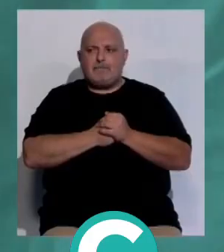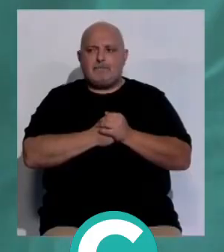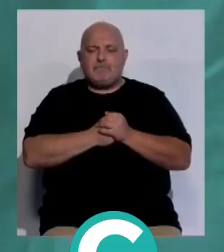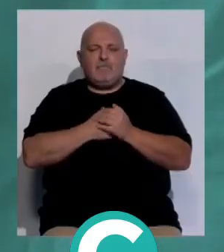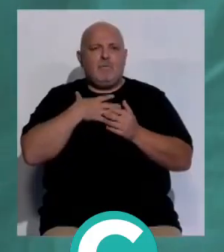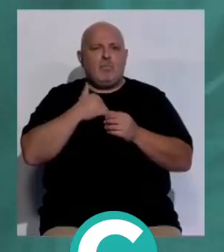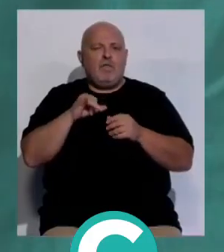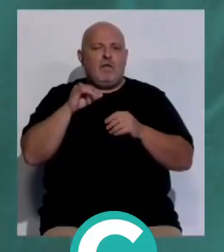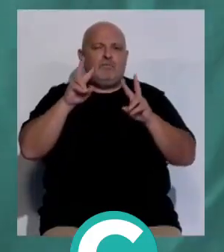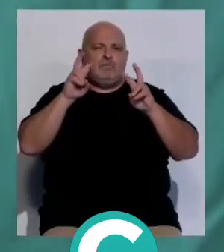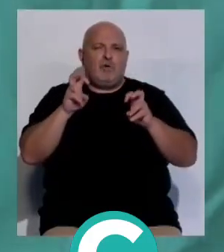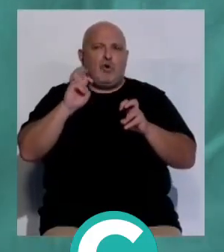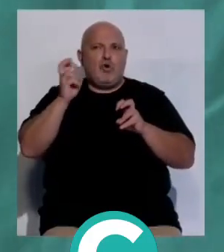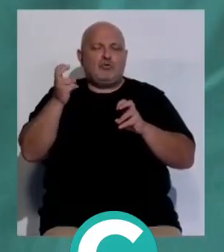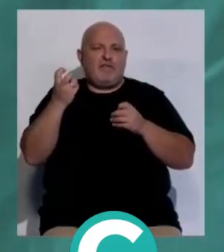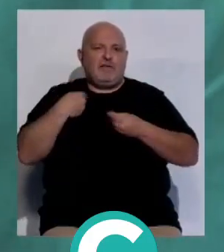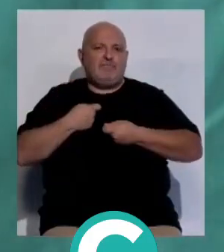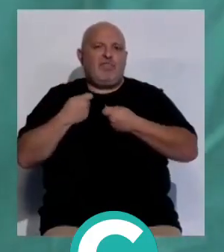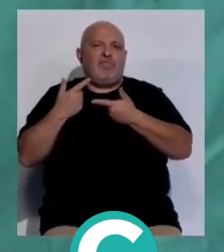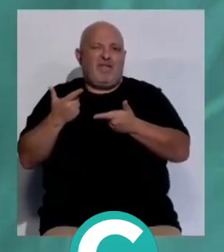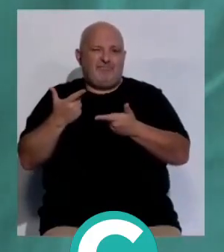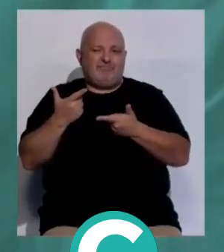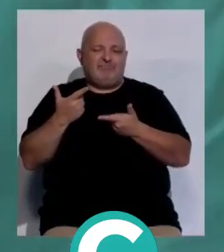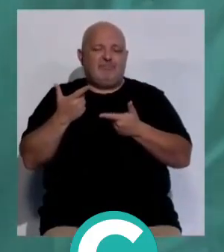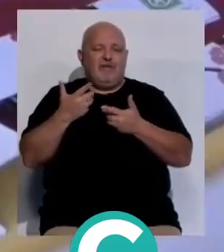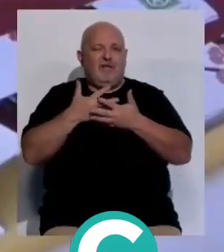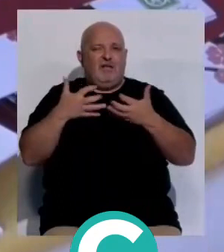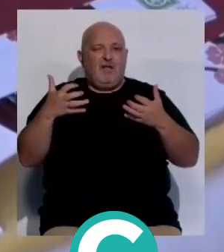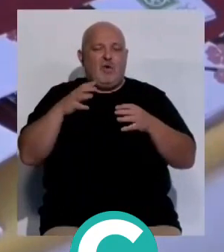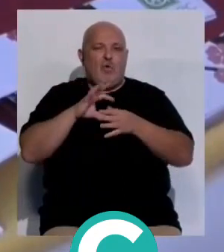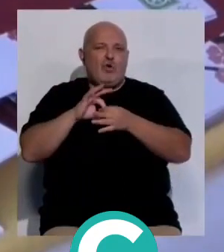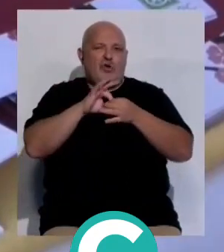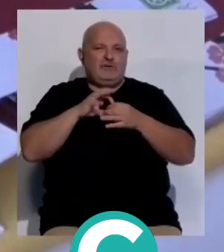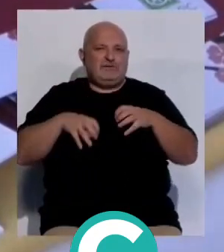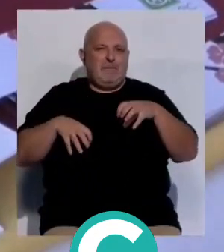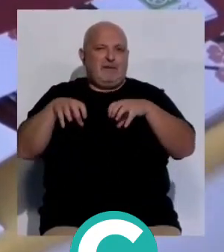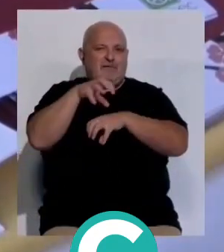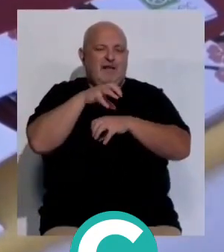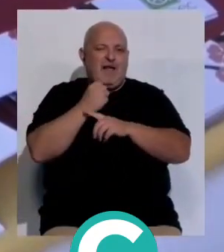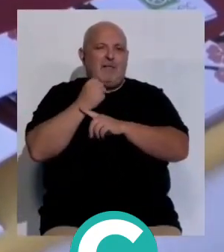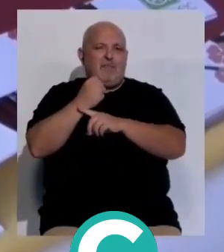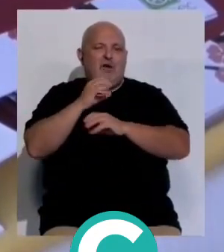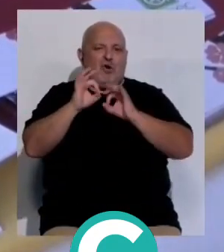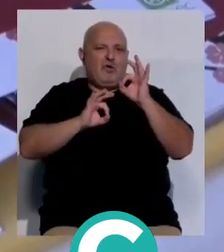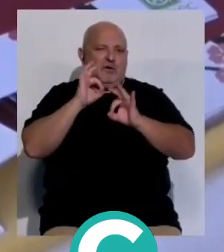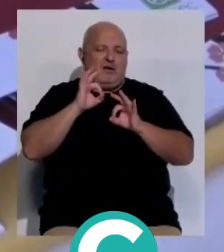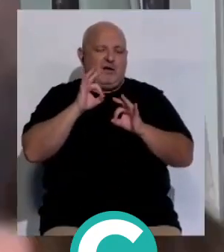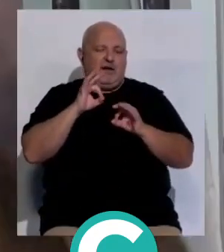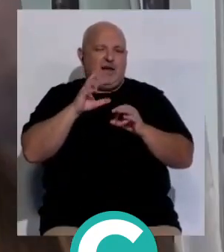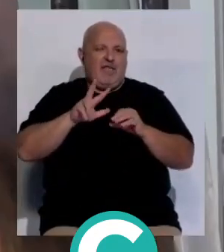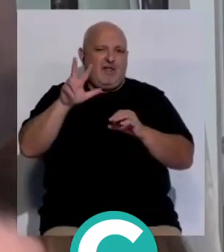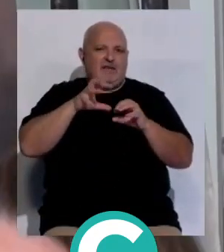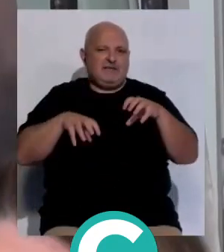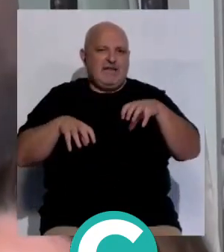Puedo ser la pieza que otros necesitan. Es el lema que la Unión de Trasplantados de Órganos Sólidos con el apoyo de la Organización Nacional de